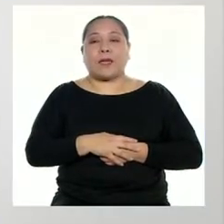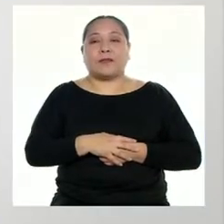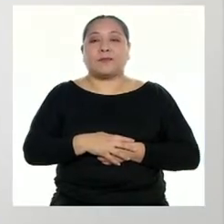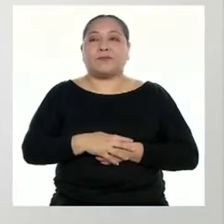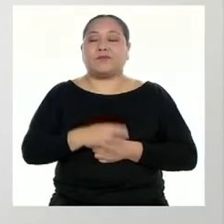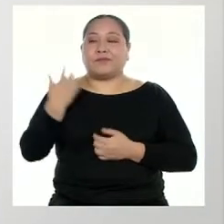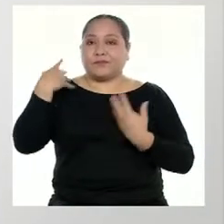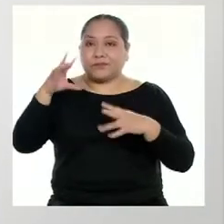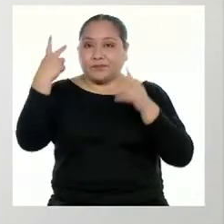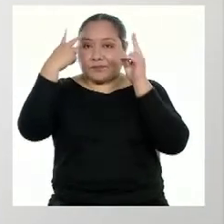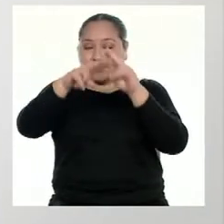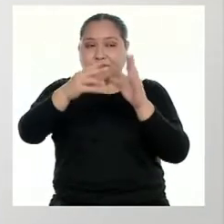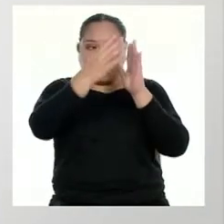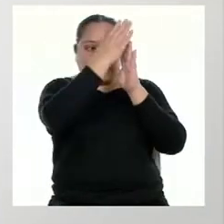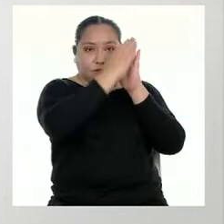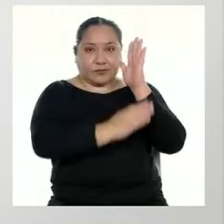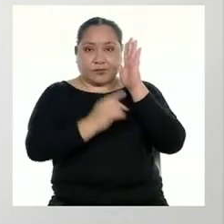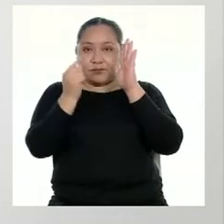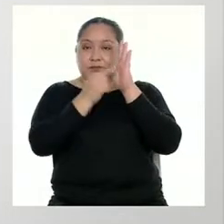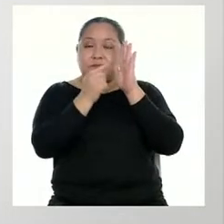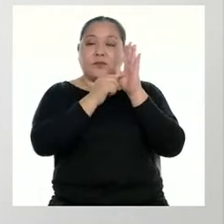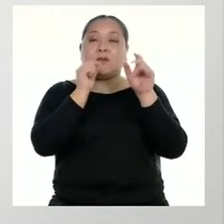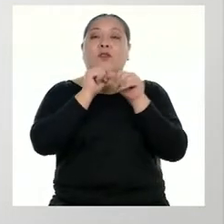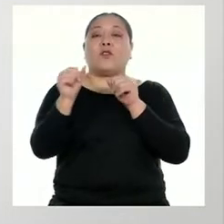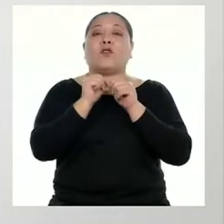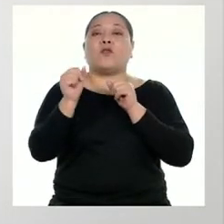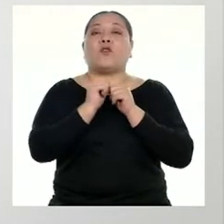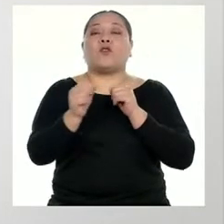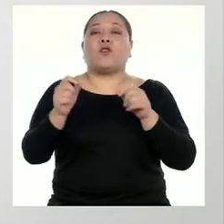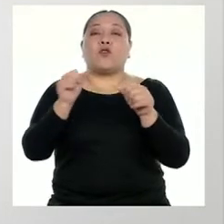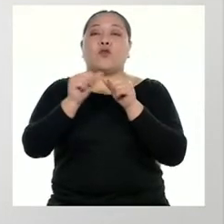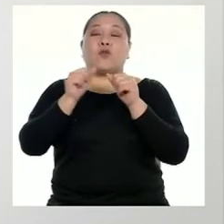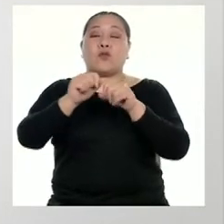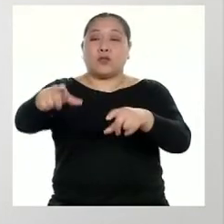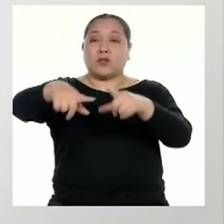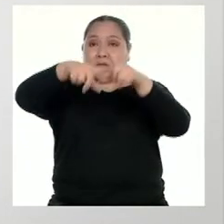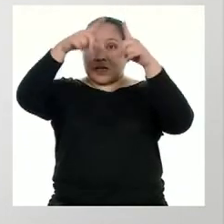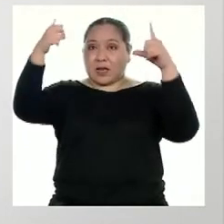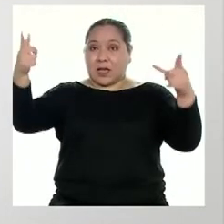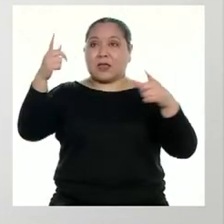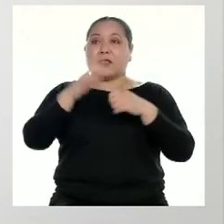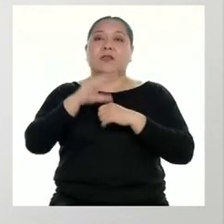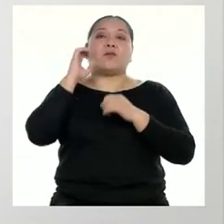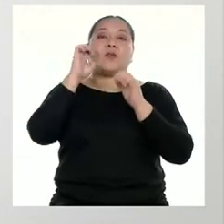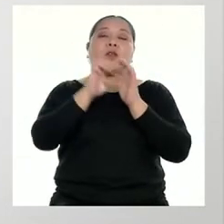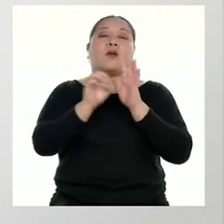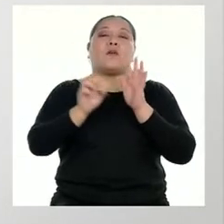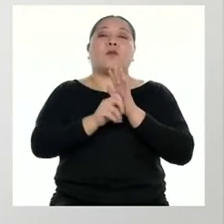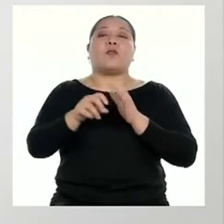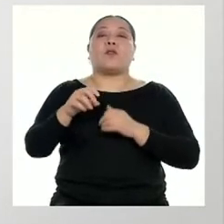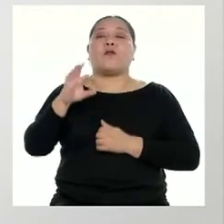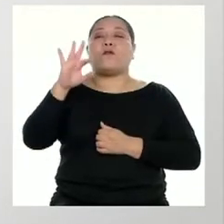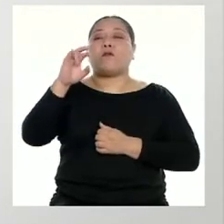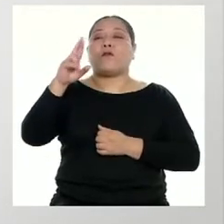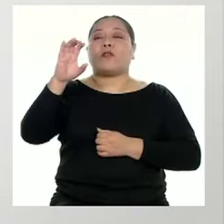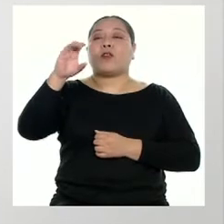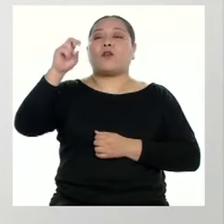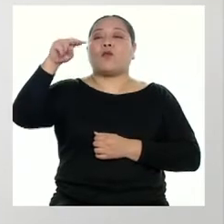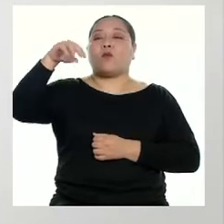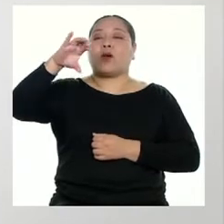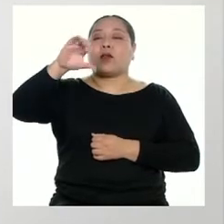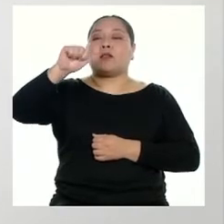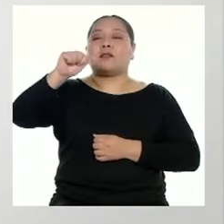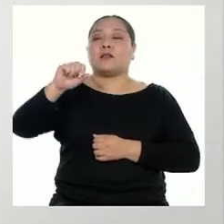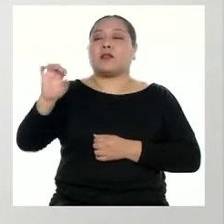Como vimos en pantalla, este tipo de números son cantidades grandes, como es el caso de la frecuencia radial, o muy